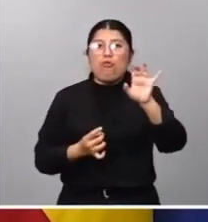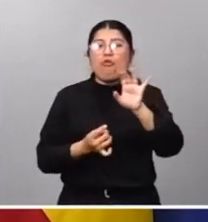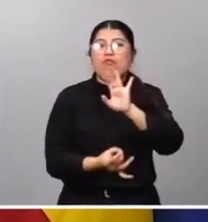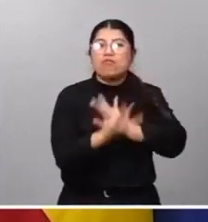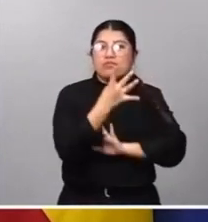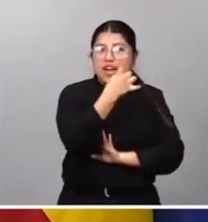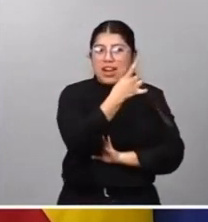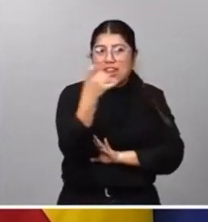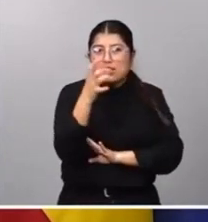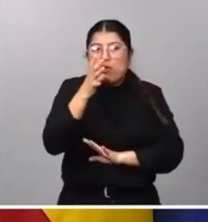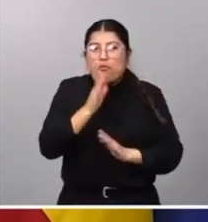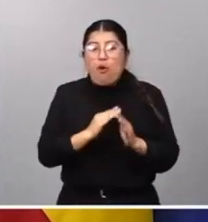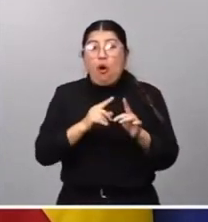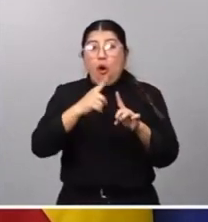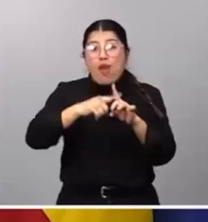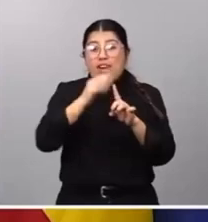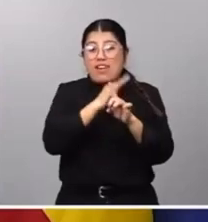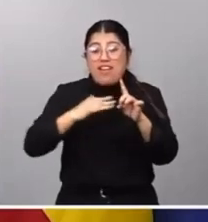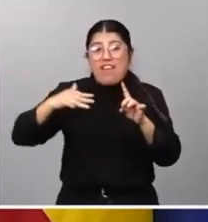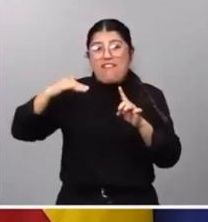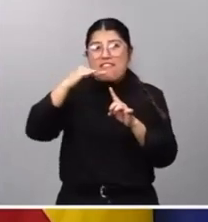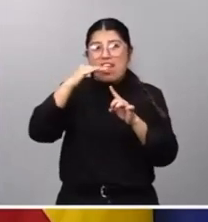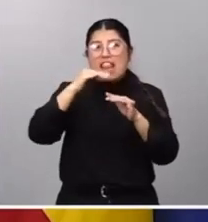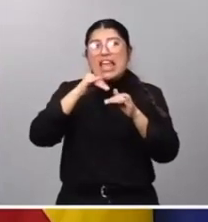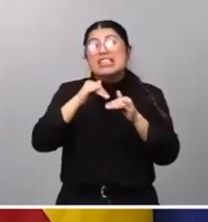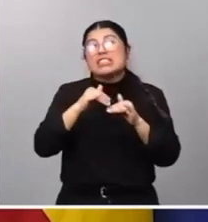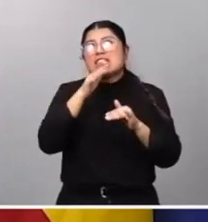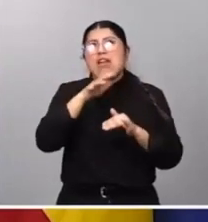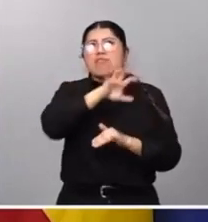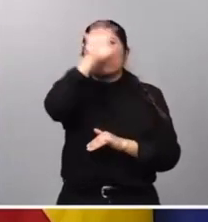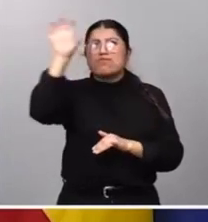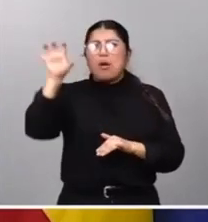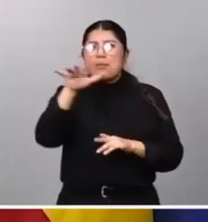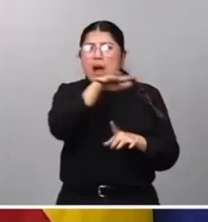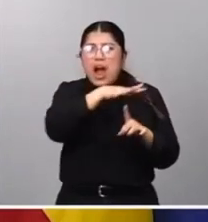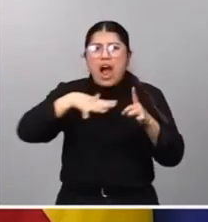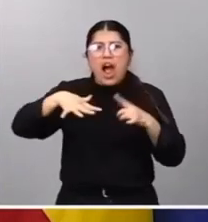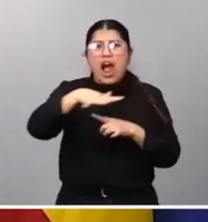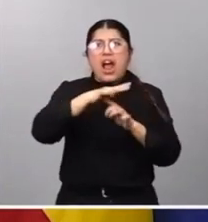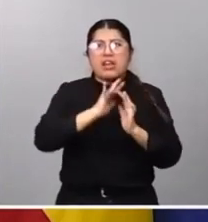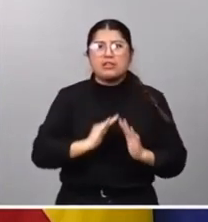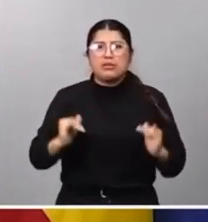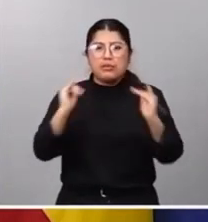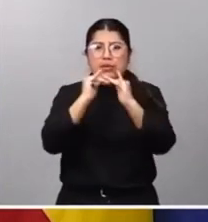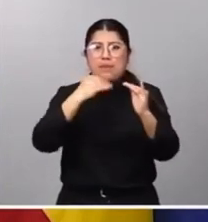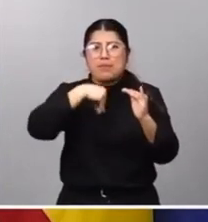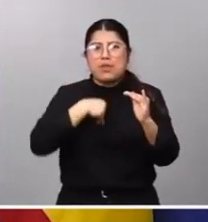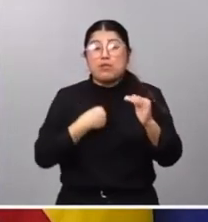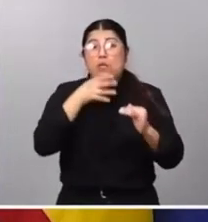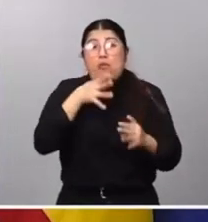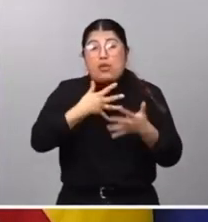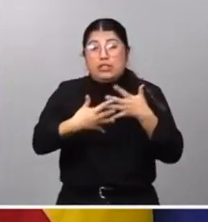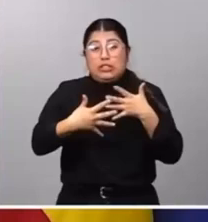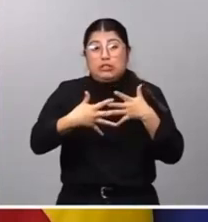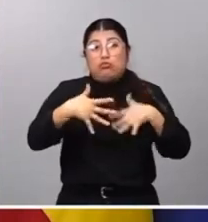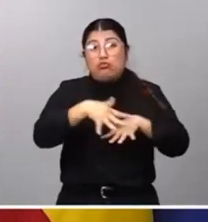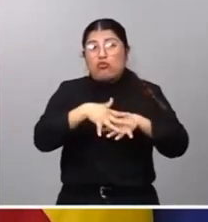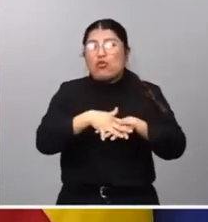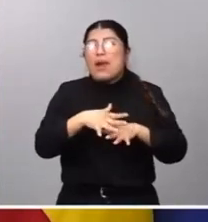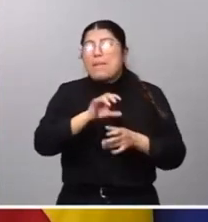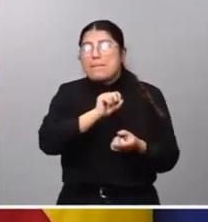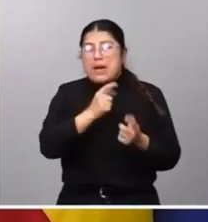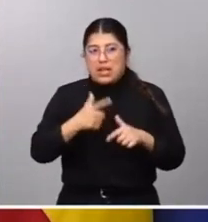poner al nivel de los países de nuestro entorno que ya gozan de una estructura parecida. ¿Para qué?